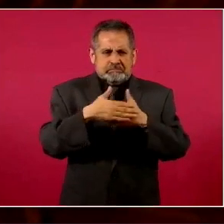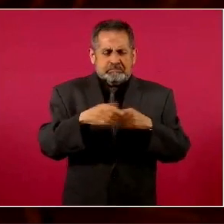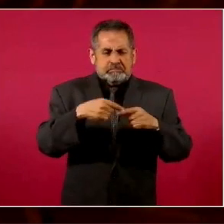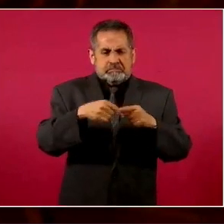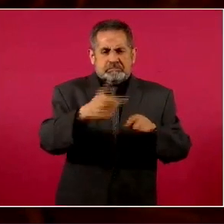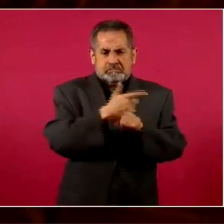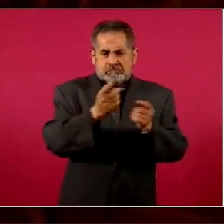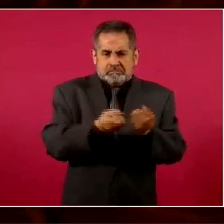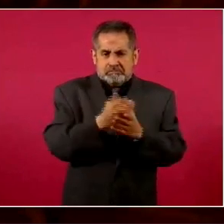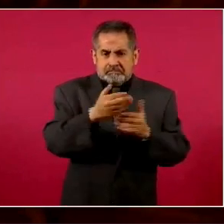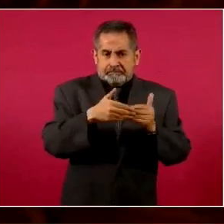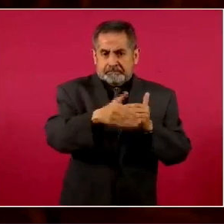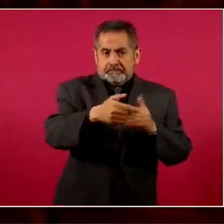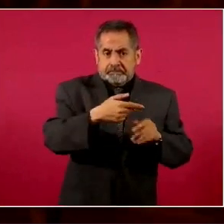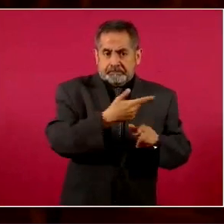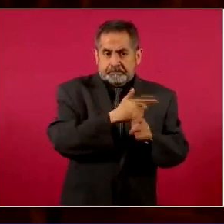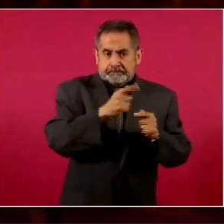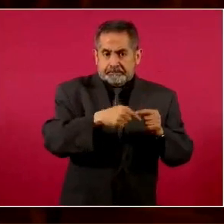libres?